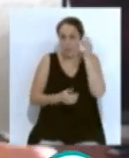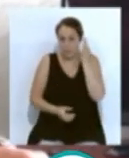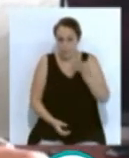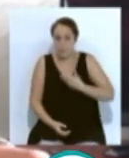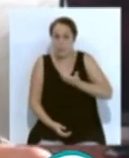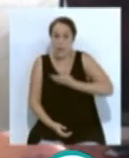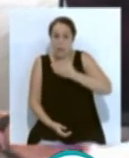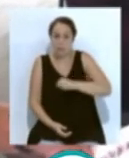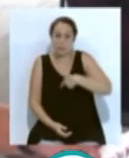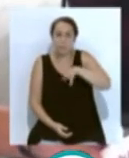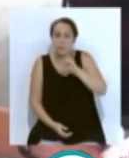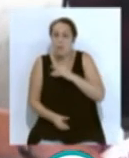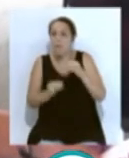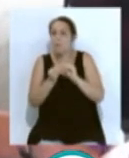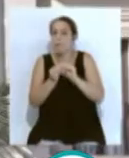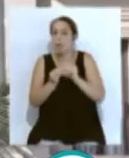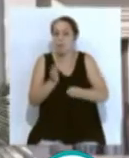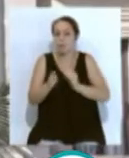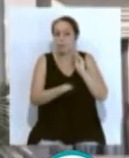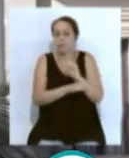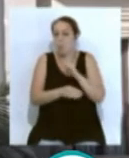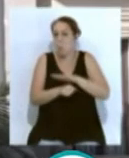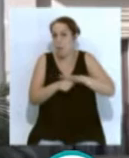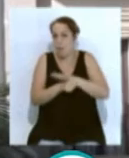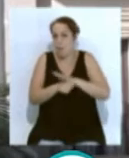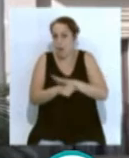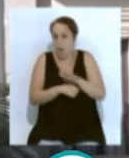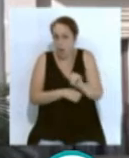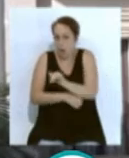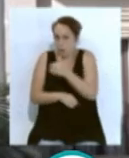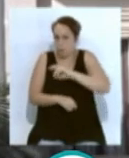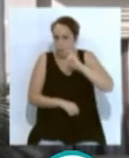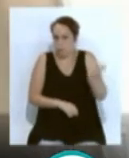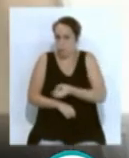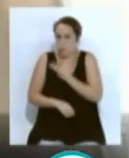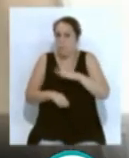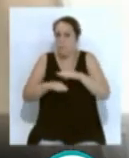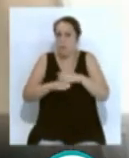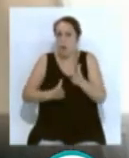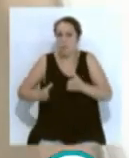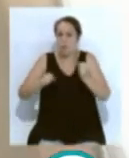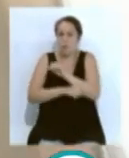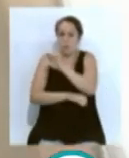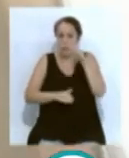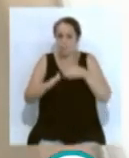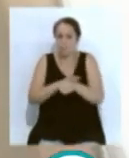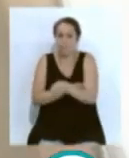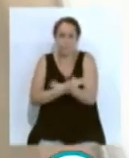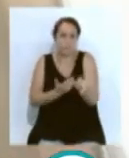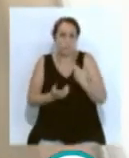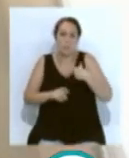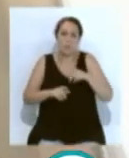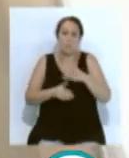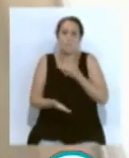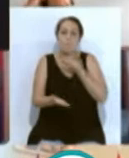entiende que existen otras formas de financiación municipal, de reparto y acceso a esos fondos europeos y ha anunciado la solicitud de una